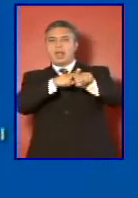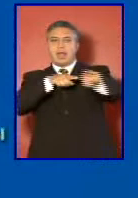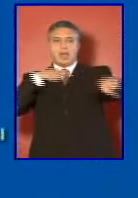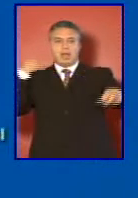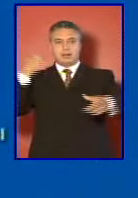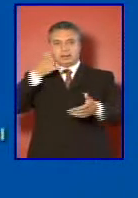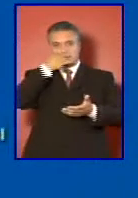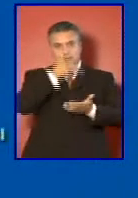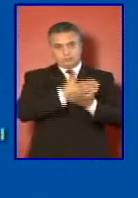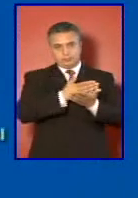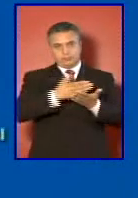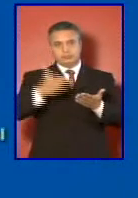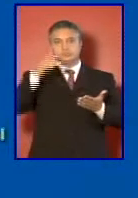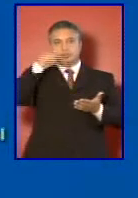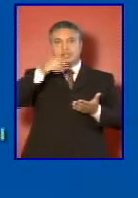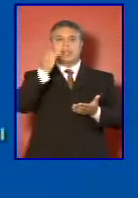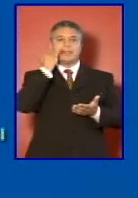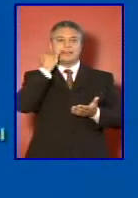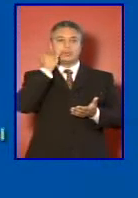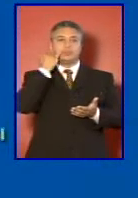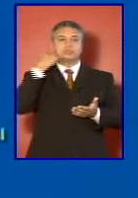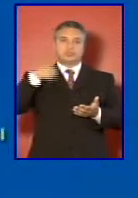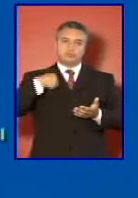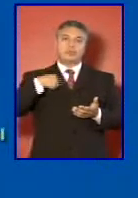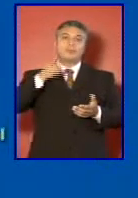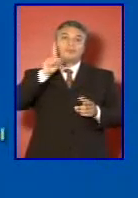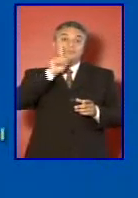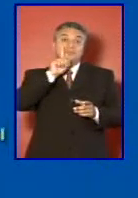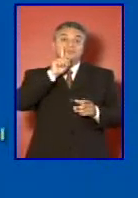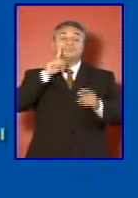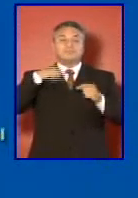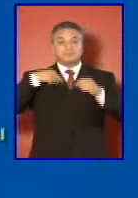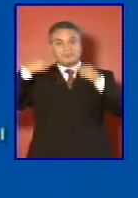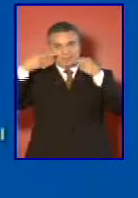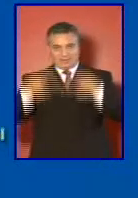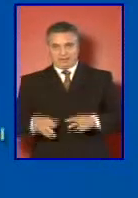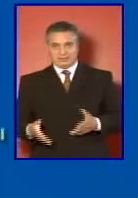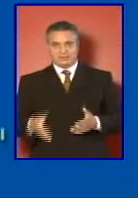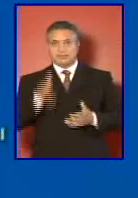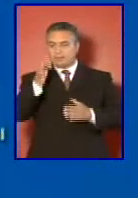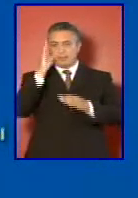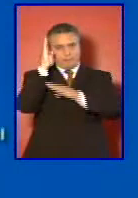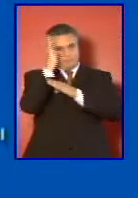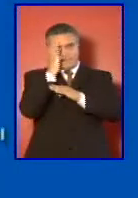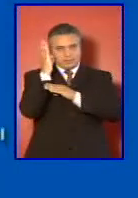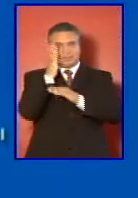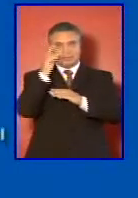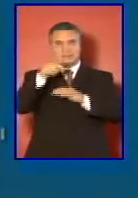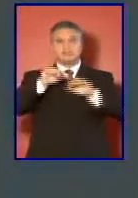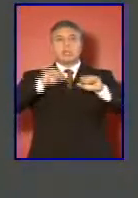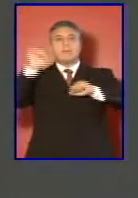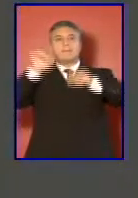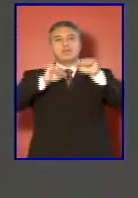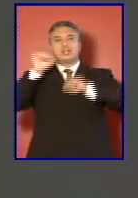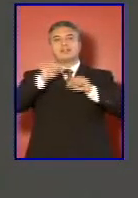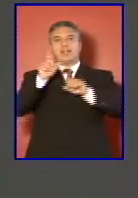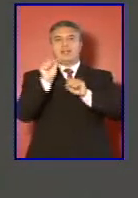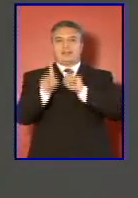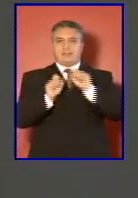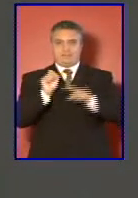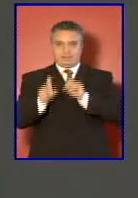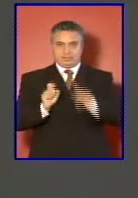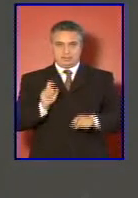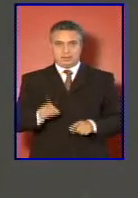en la institución a la cual pertenece, pero básicamente en las políticas de defensa.